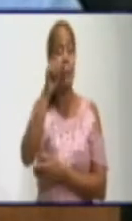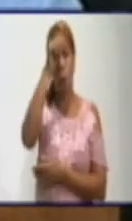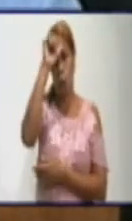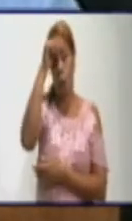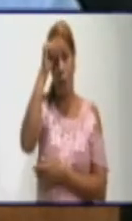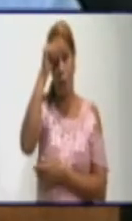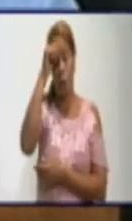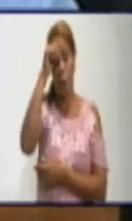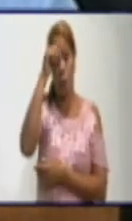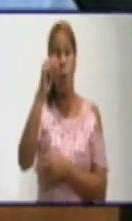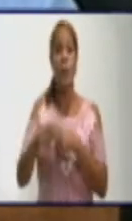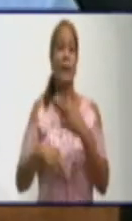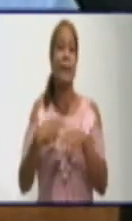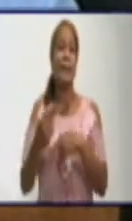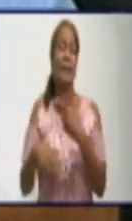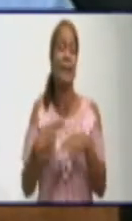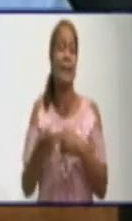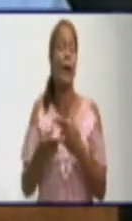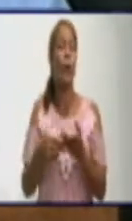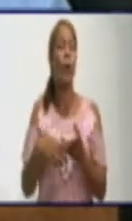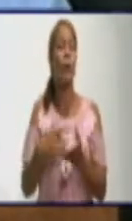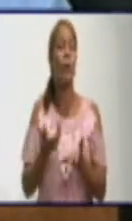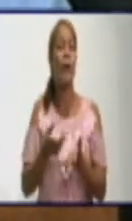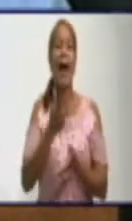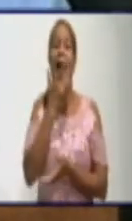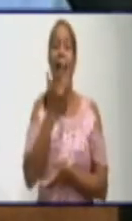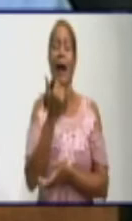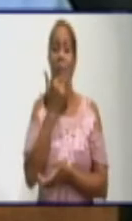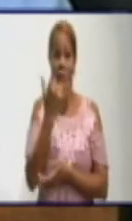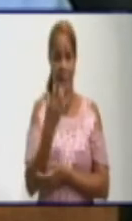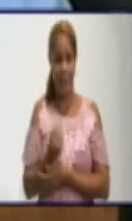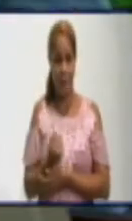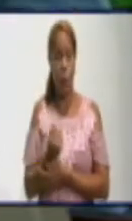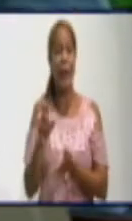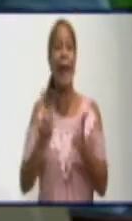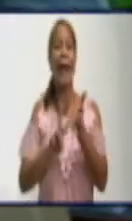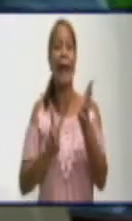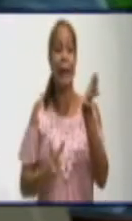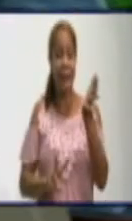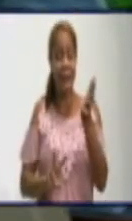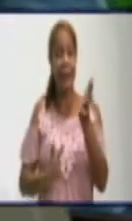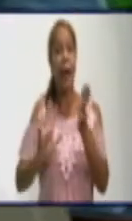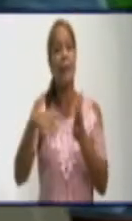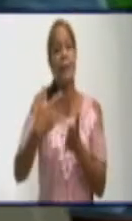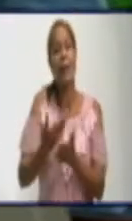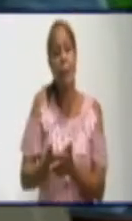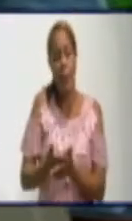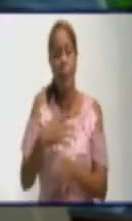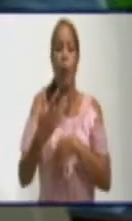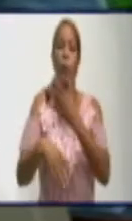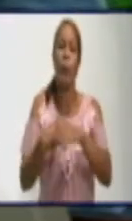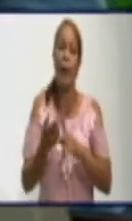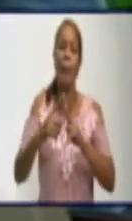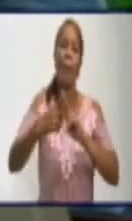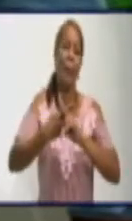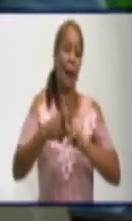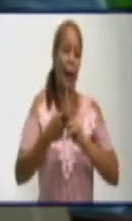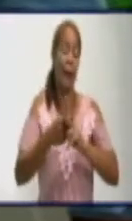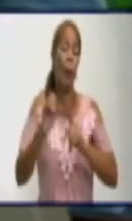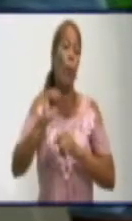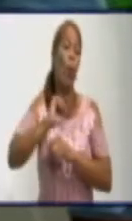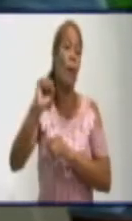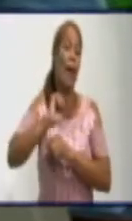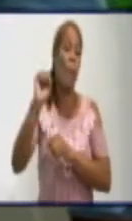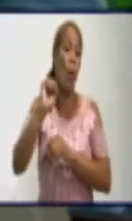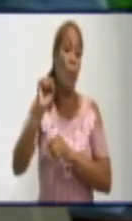por afectaciones eléctricas el día sábado y luego por problemas mecánicos con la bomba auxiliar del equipo de